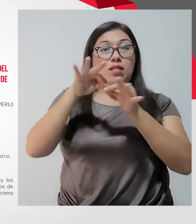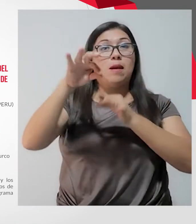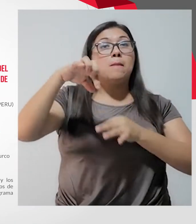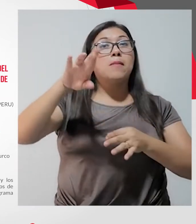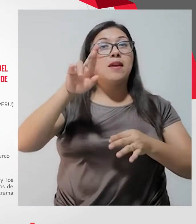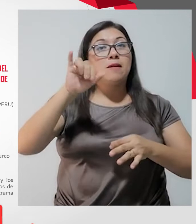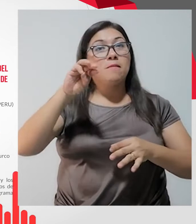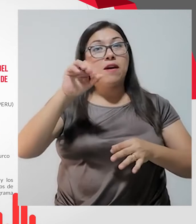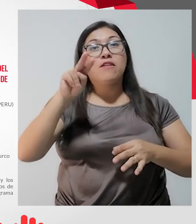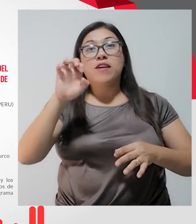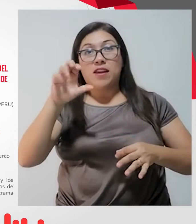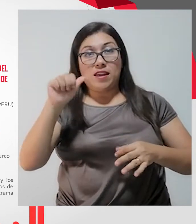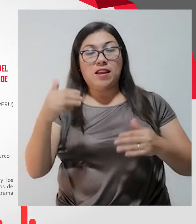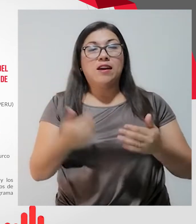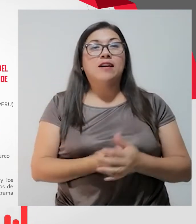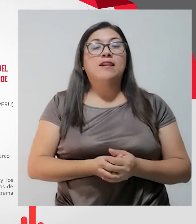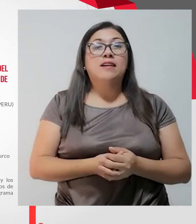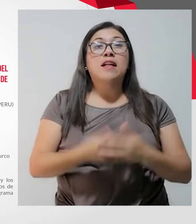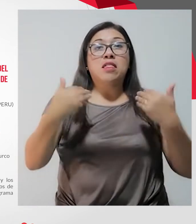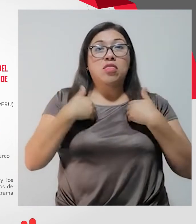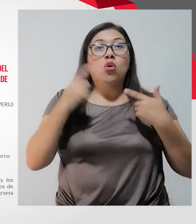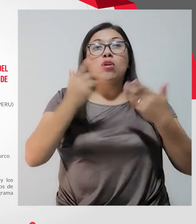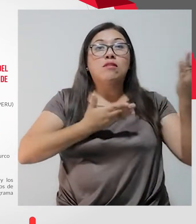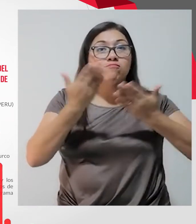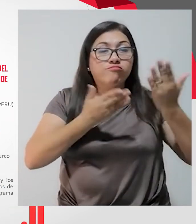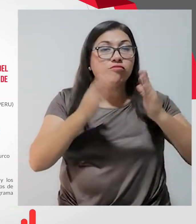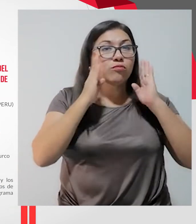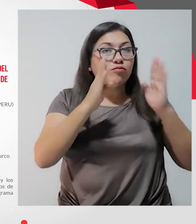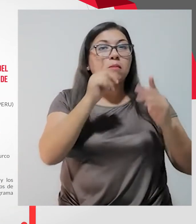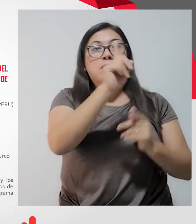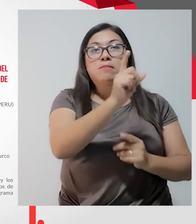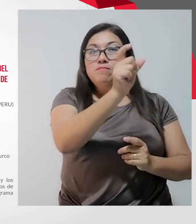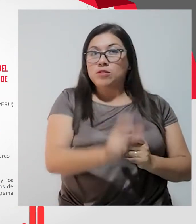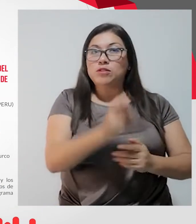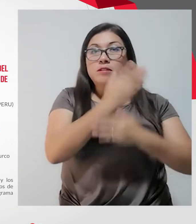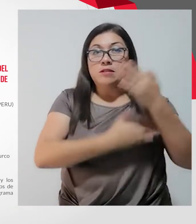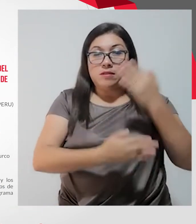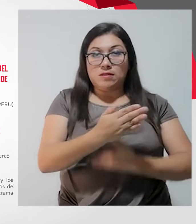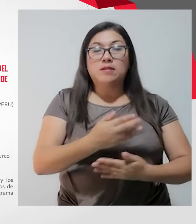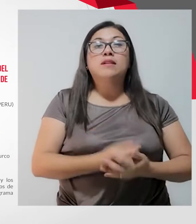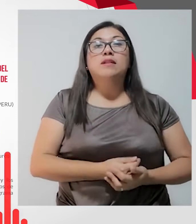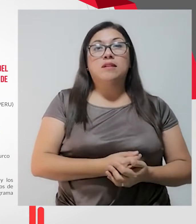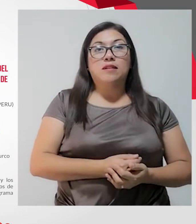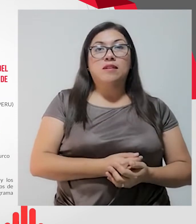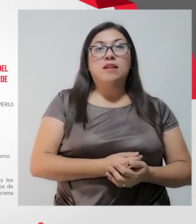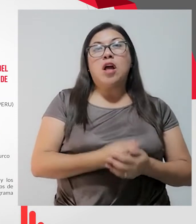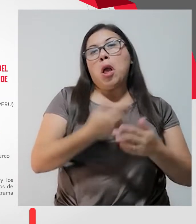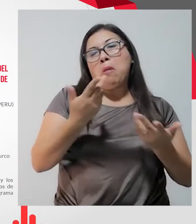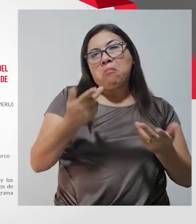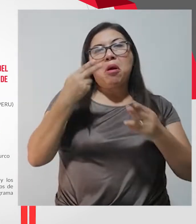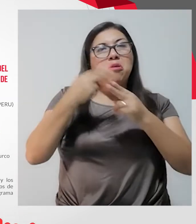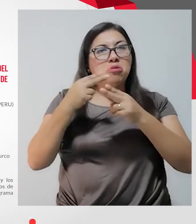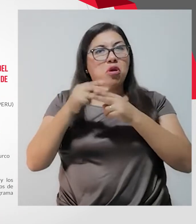Nosotros también tenemos un servicio de atención integral para la persona con discapacidad, que son las siglas SAIP,